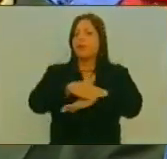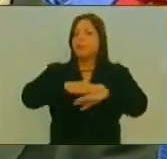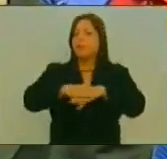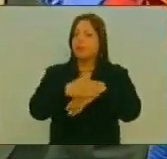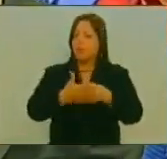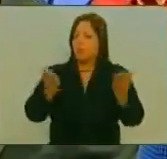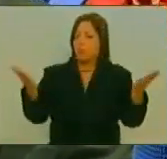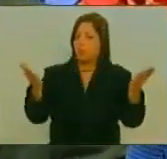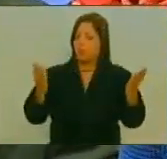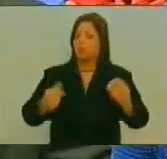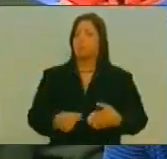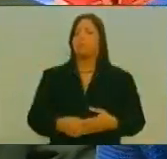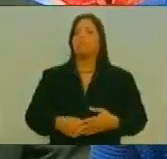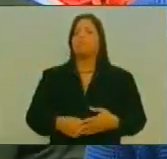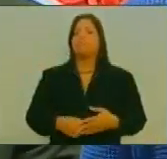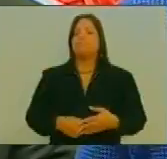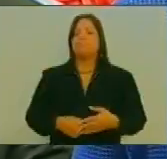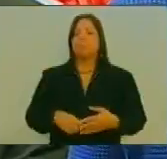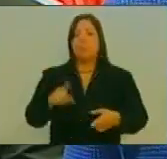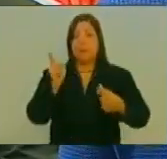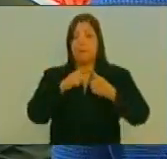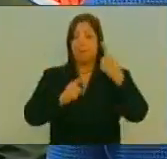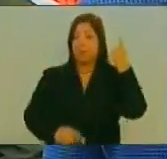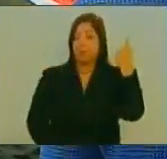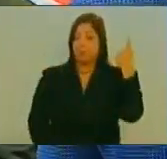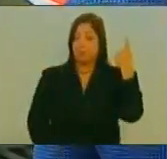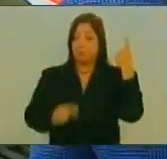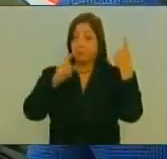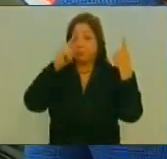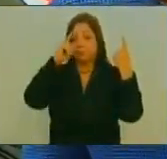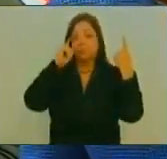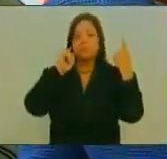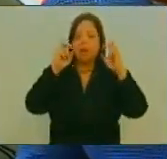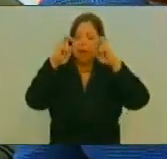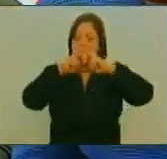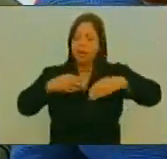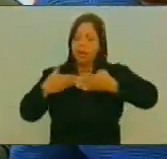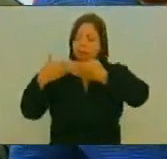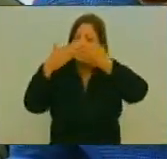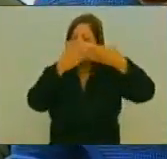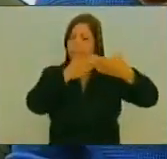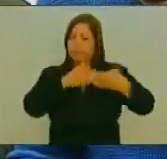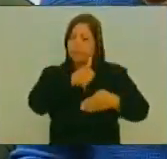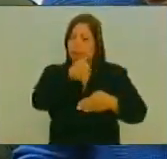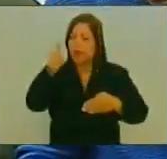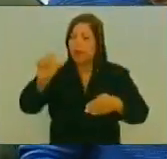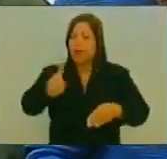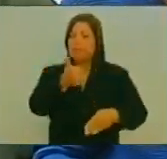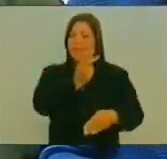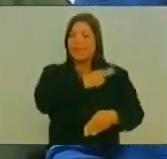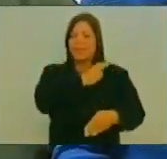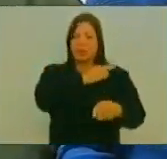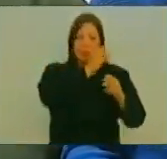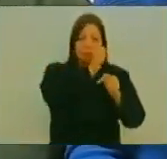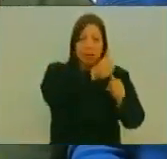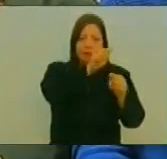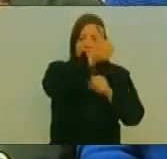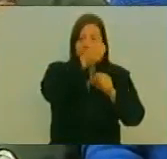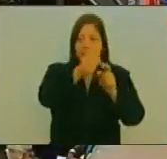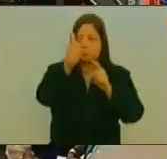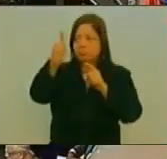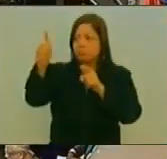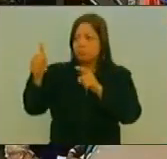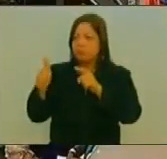Del Ministerio Público Primero Realizar un estudio De cada una de las direcciones Del Ministerio Público